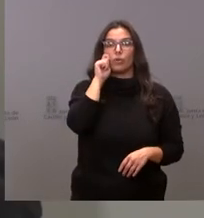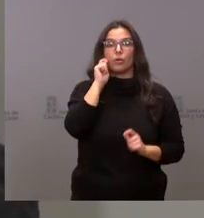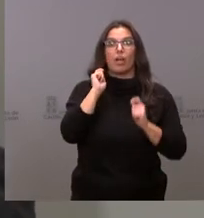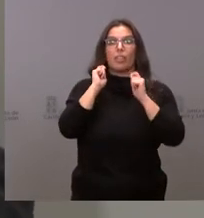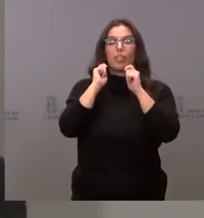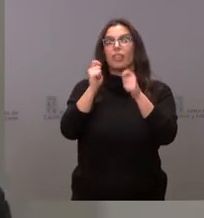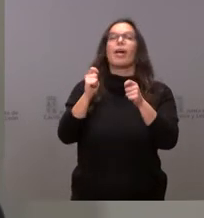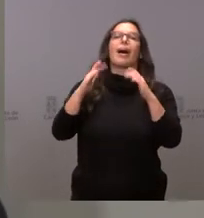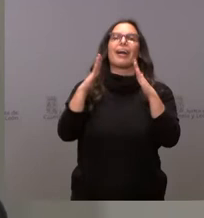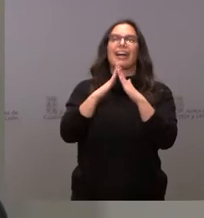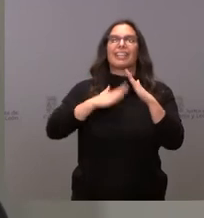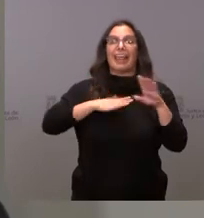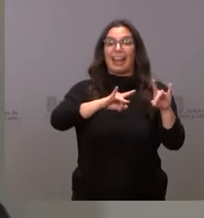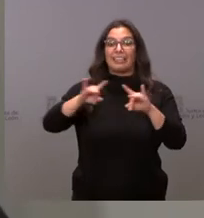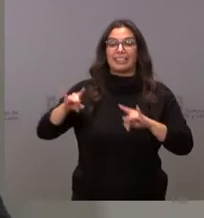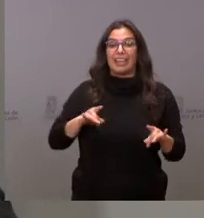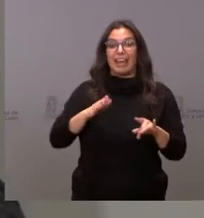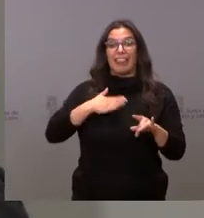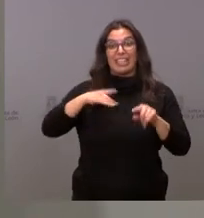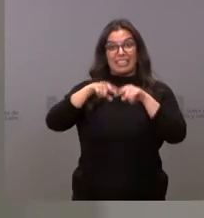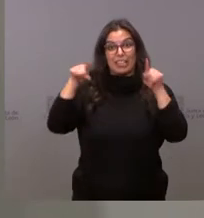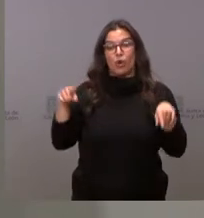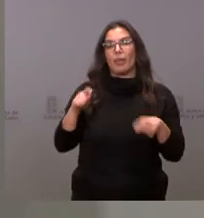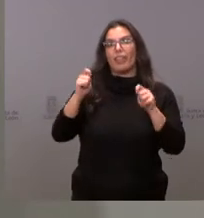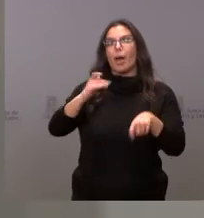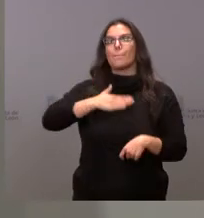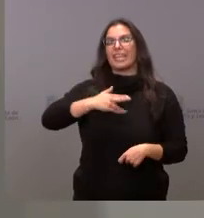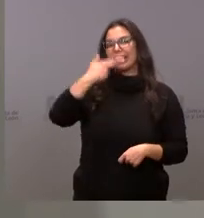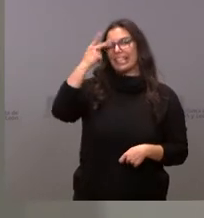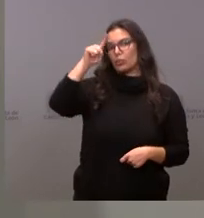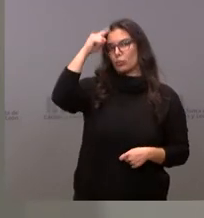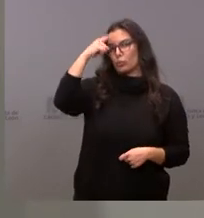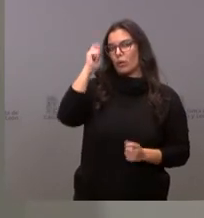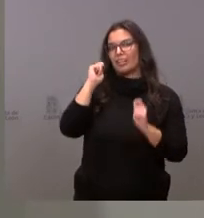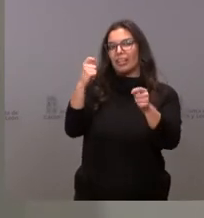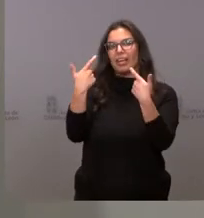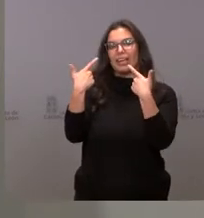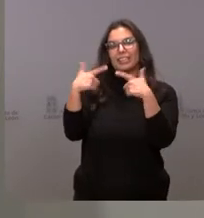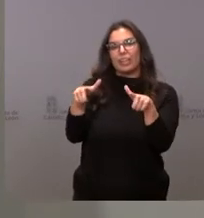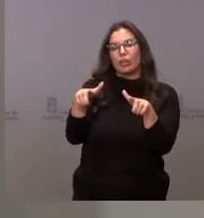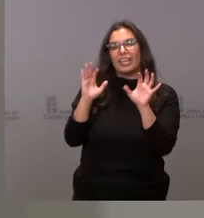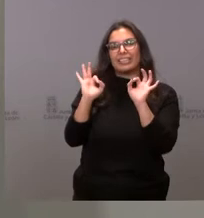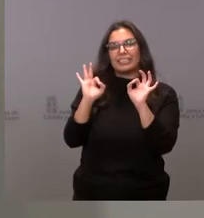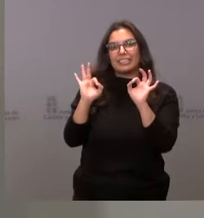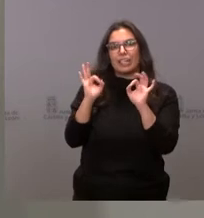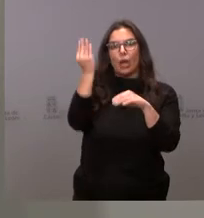Casa de la Tierra en Segovia como bien de interés cultural con categoría de monumento.